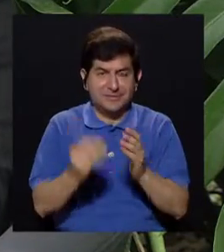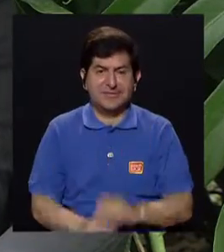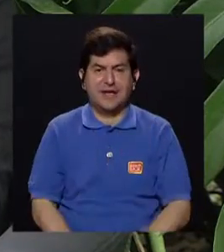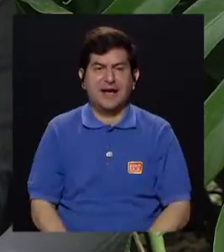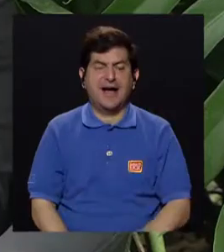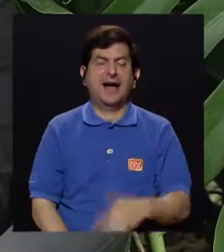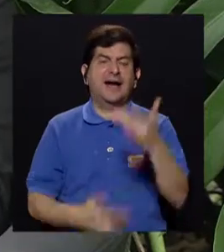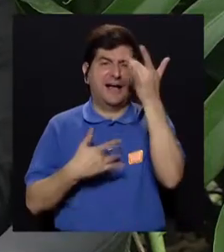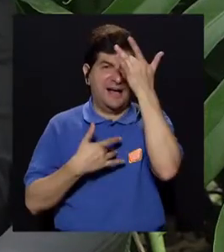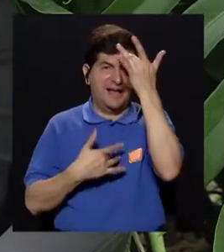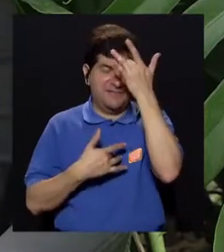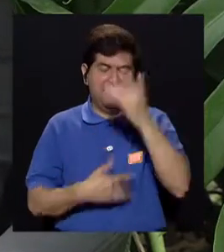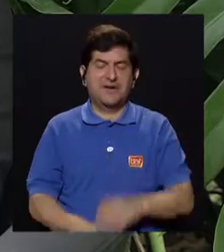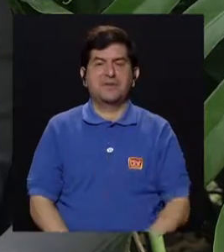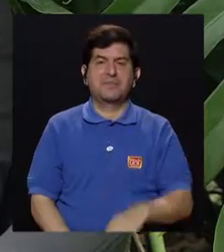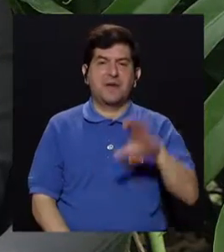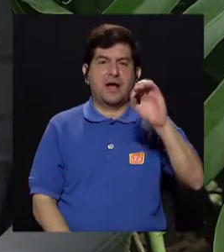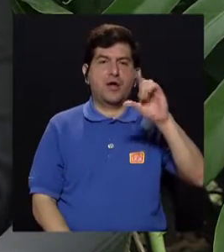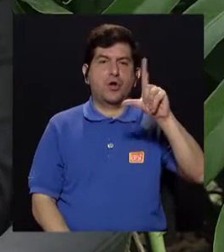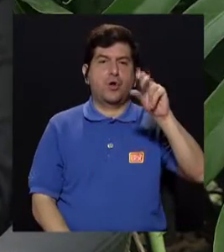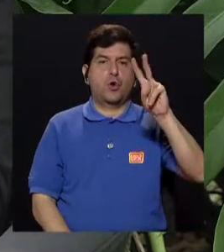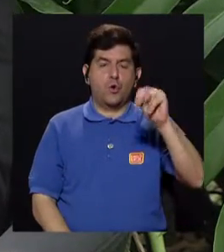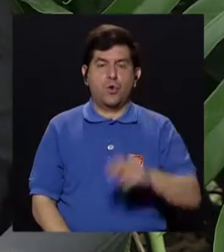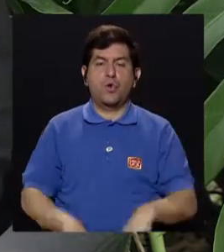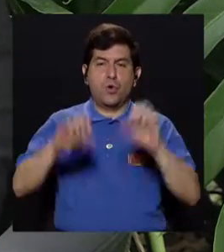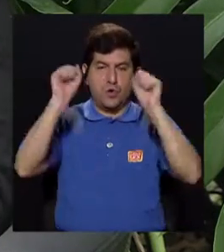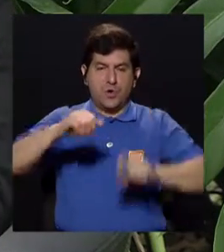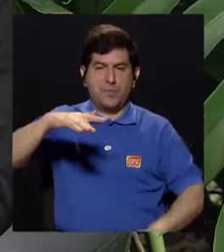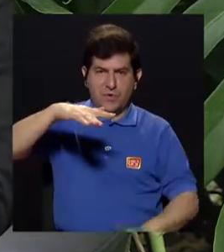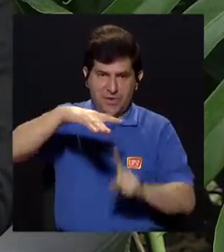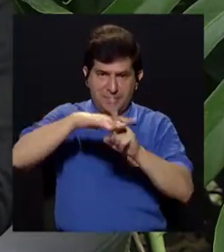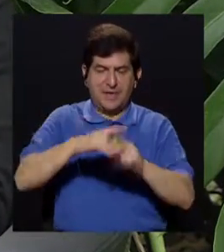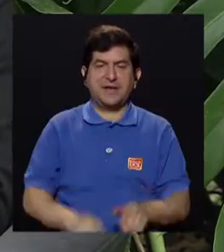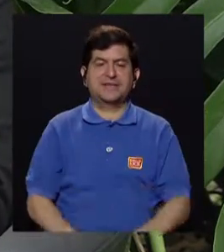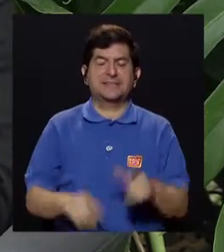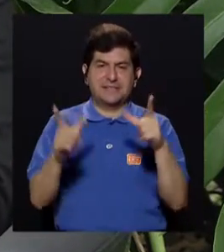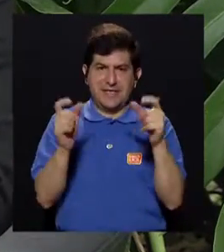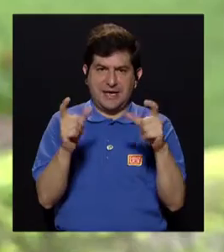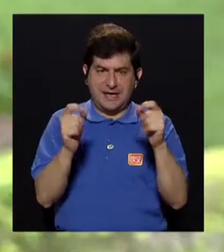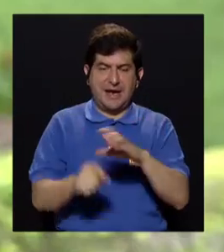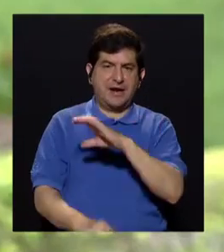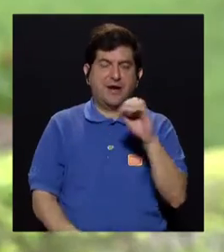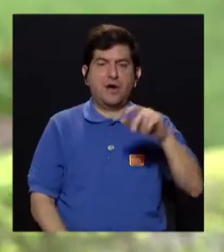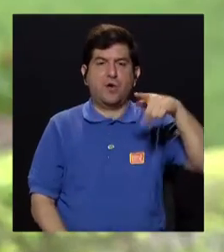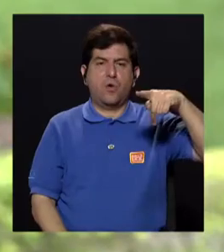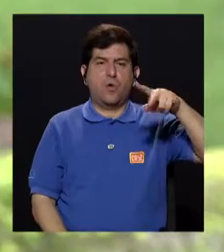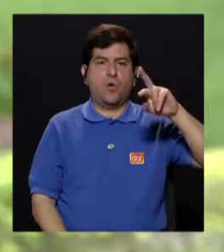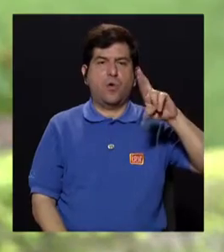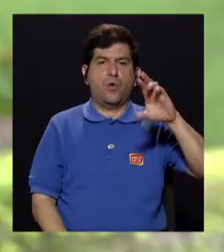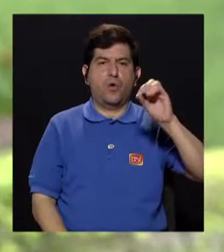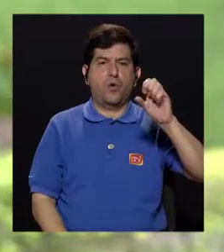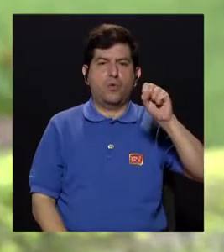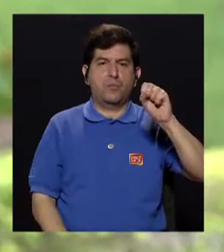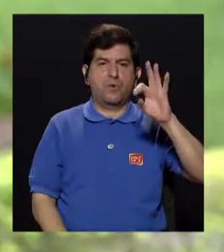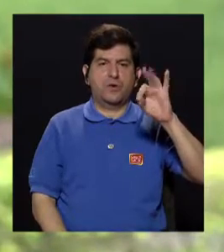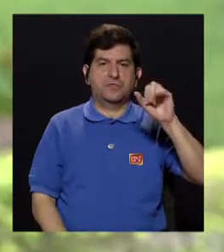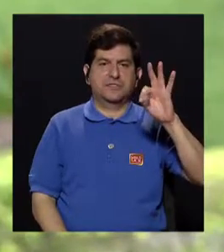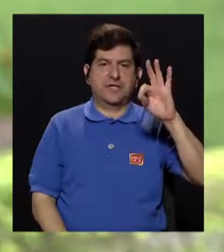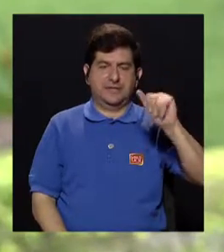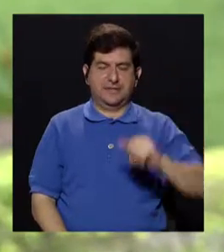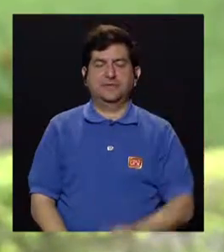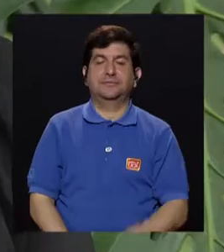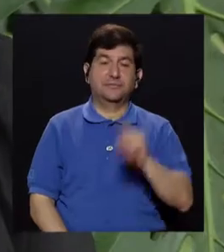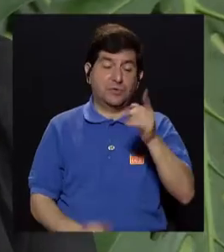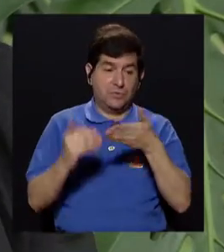posiblemente va a enfermar el colon y podría aparecer el cáncer colorectal o cáncer de próstata o otro tipo de cáncer. O sea,